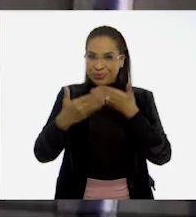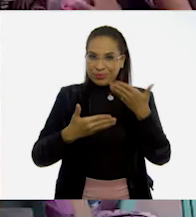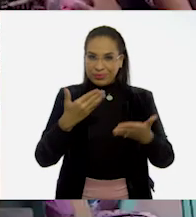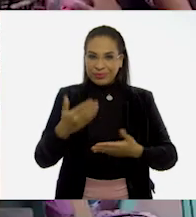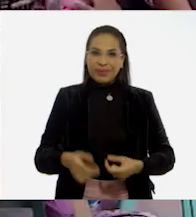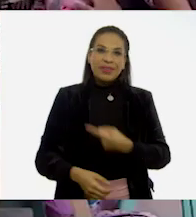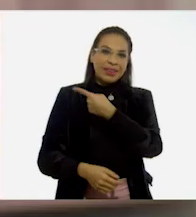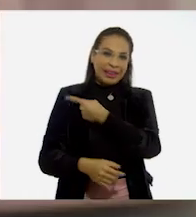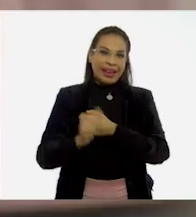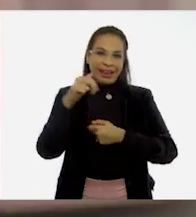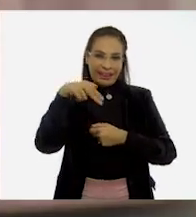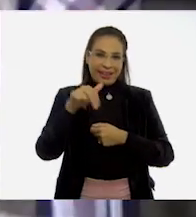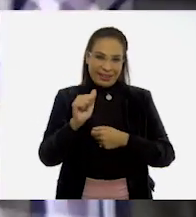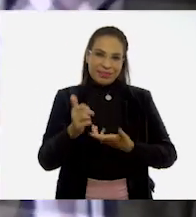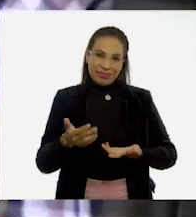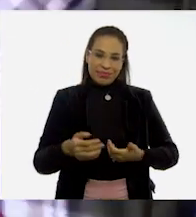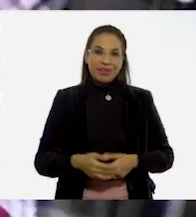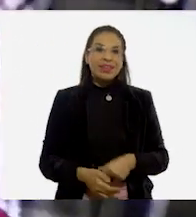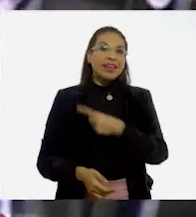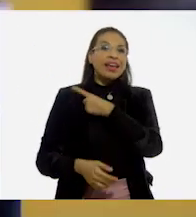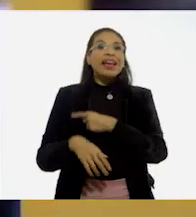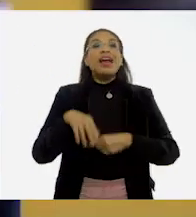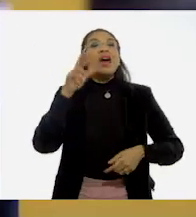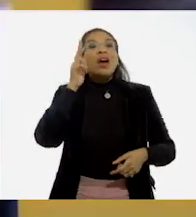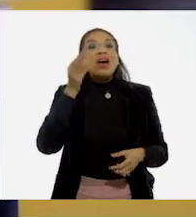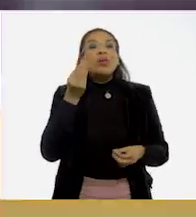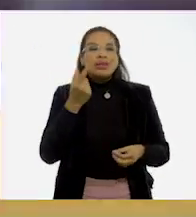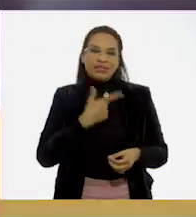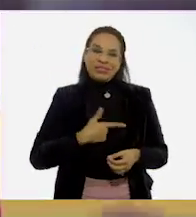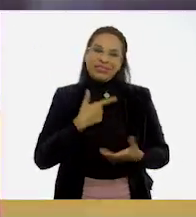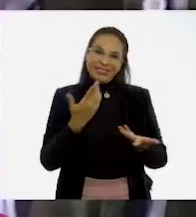Ana. Hola, Ana. Hola, mucho gusto.